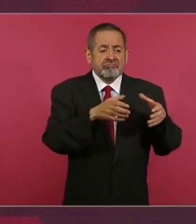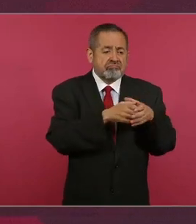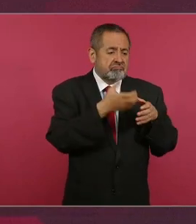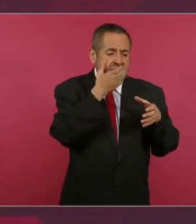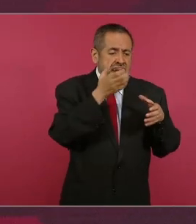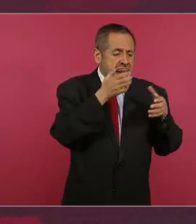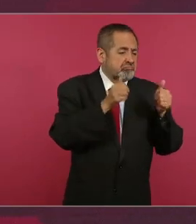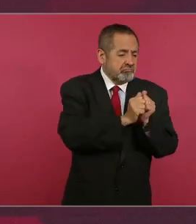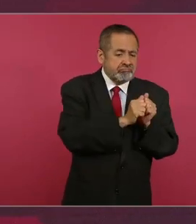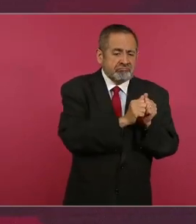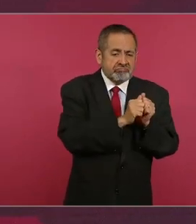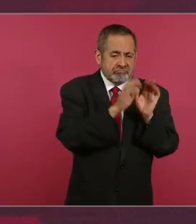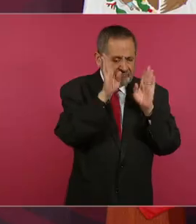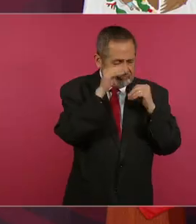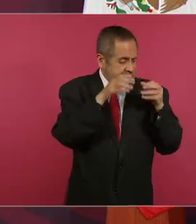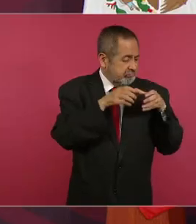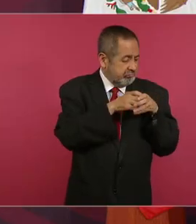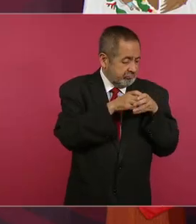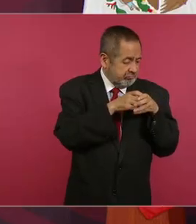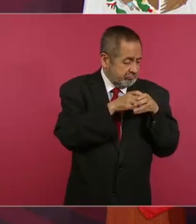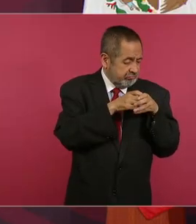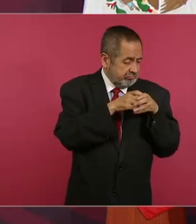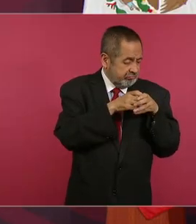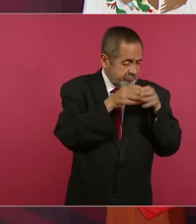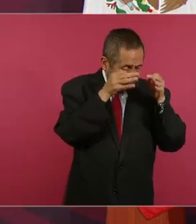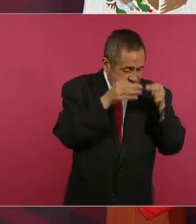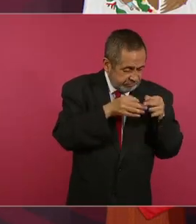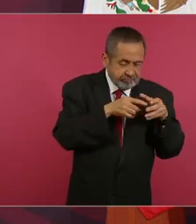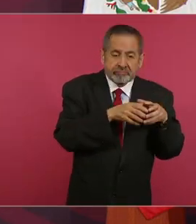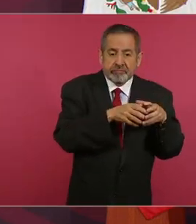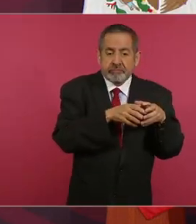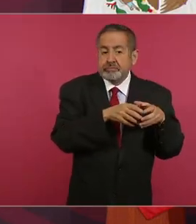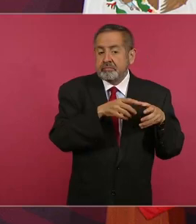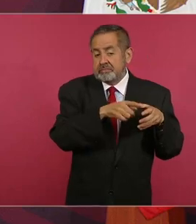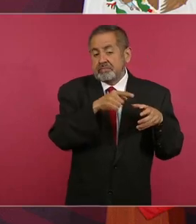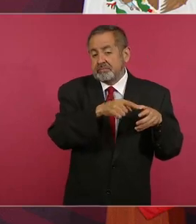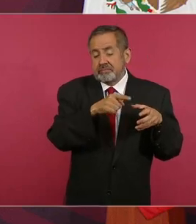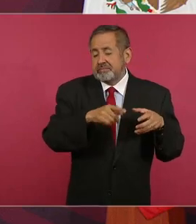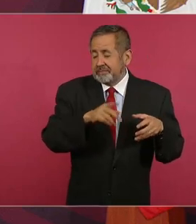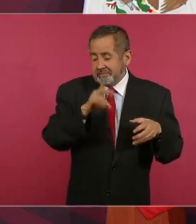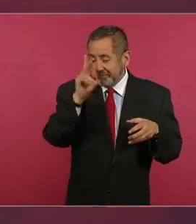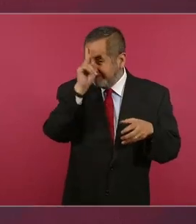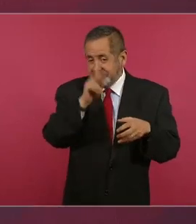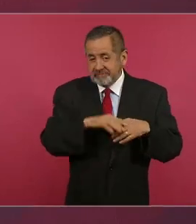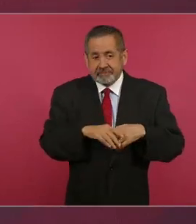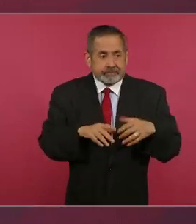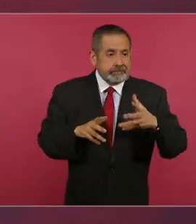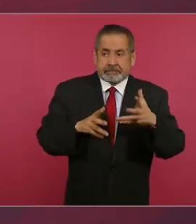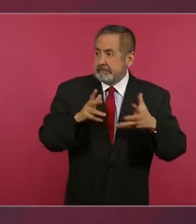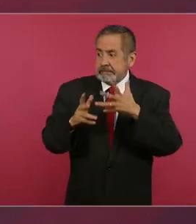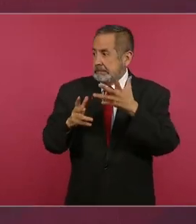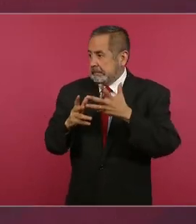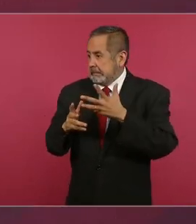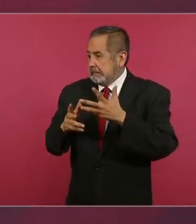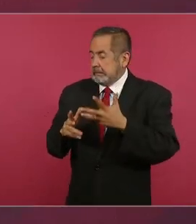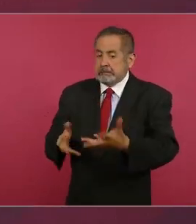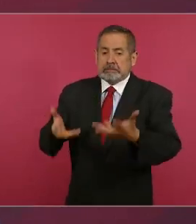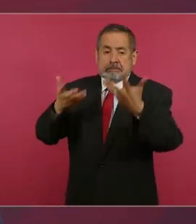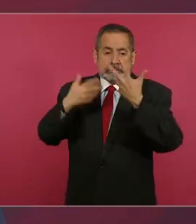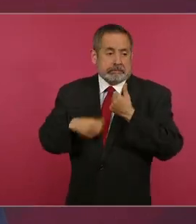fue tanta la tragedia que se tuvo que ir al exilio